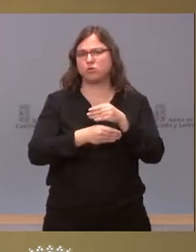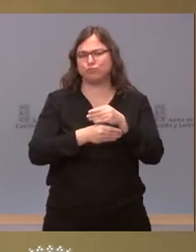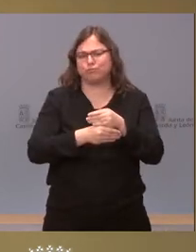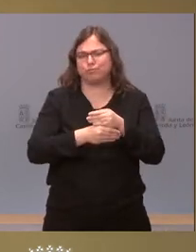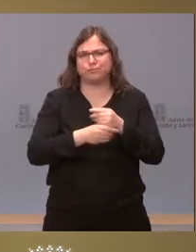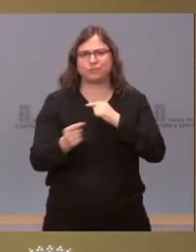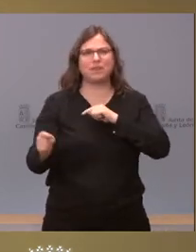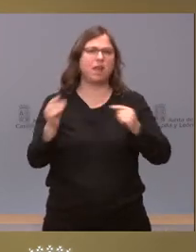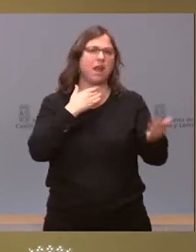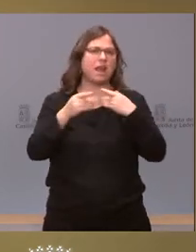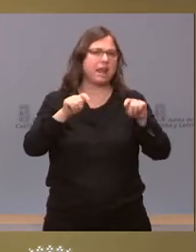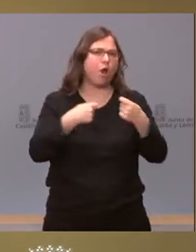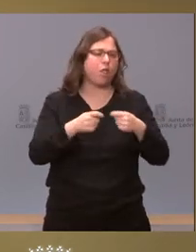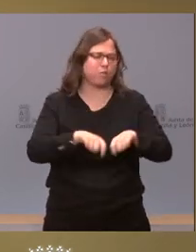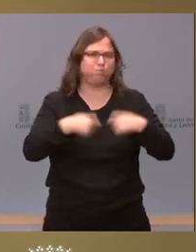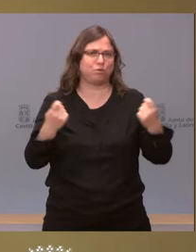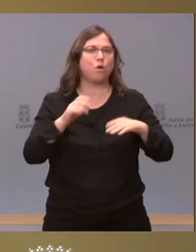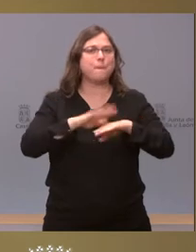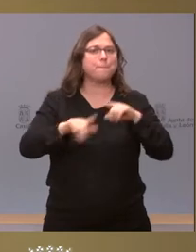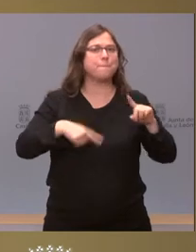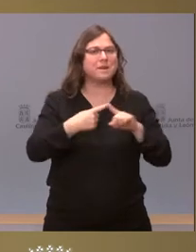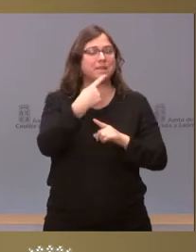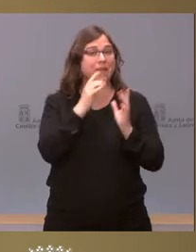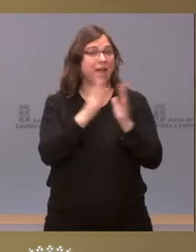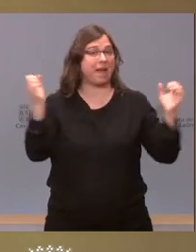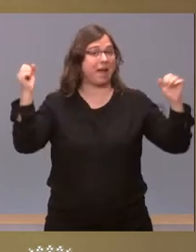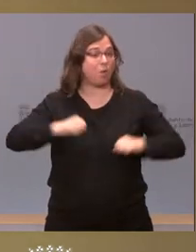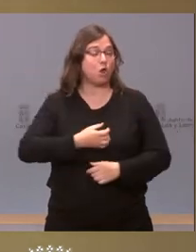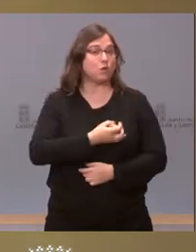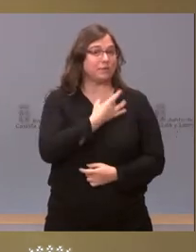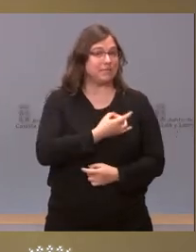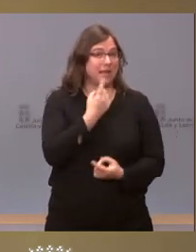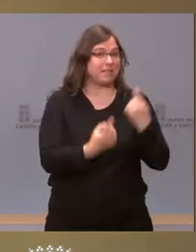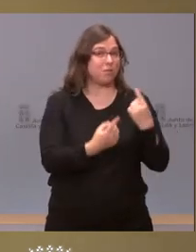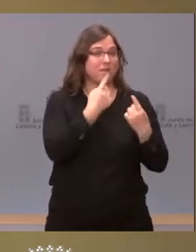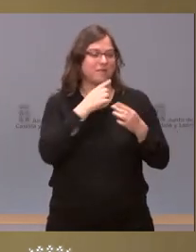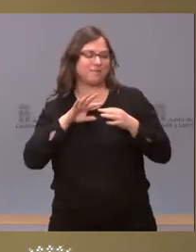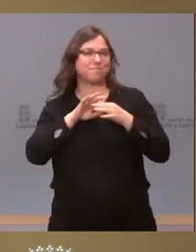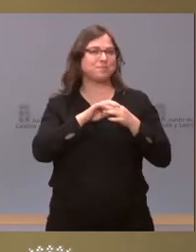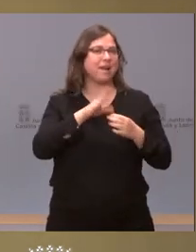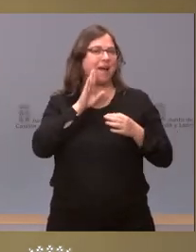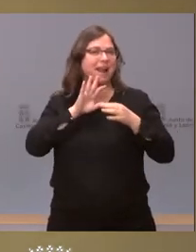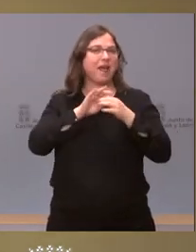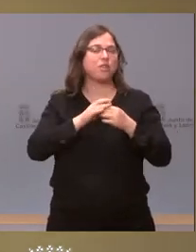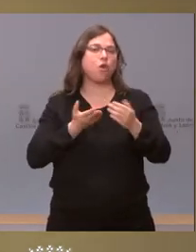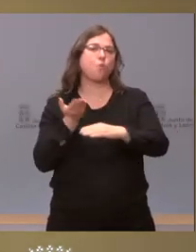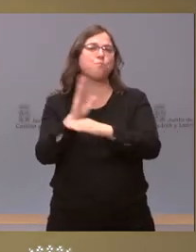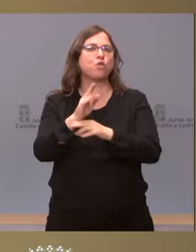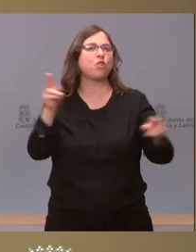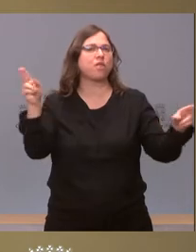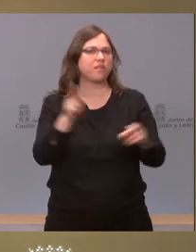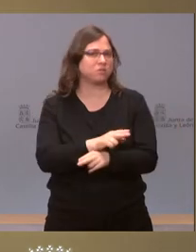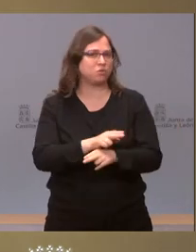negociación e incluso han vinculado el acuerdo, algunos de los sindicatos, con la moción de censura. Y, por último,